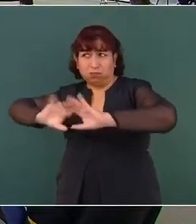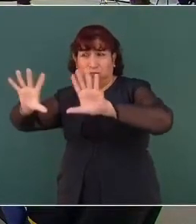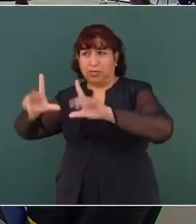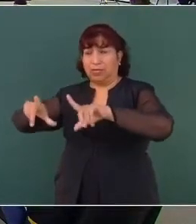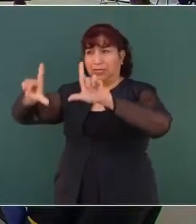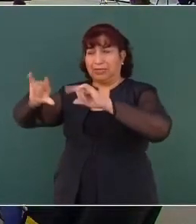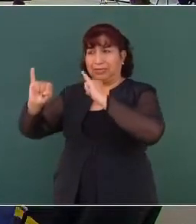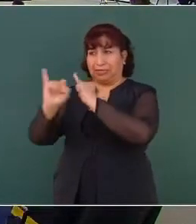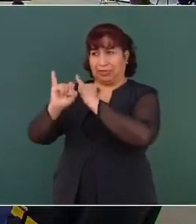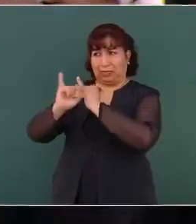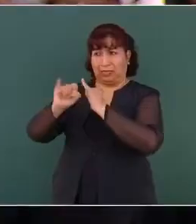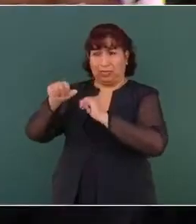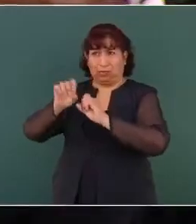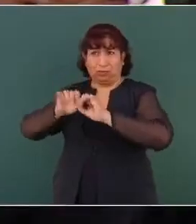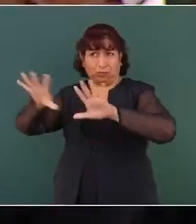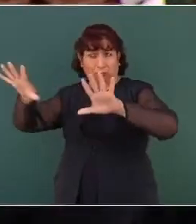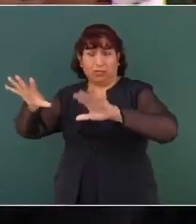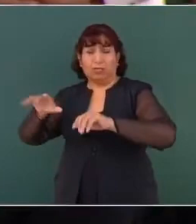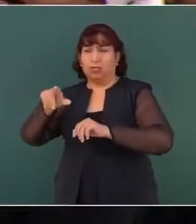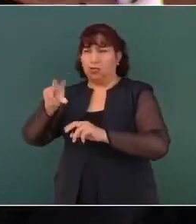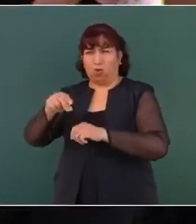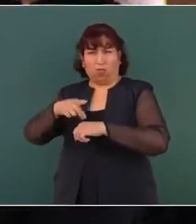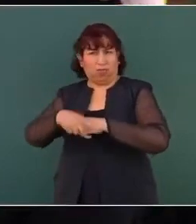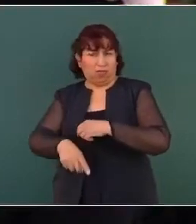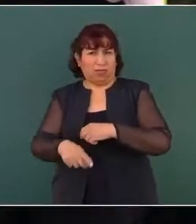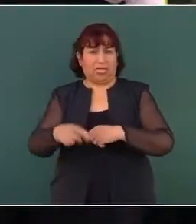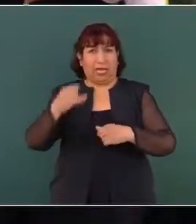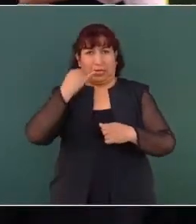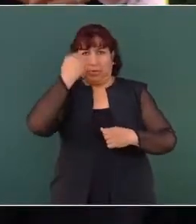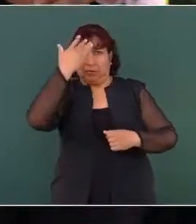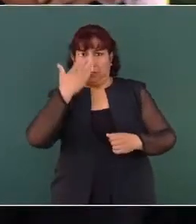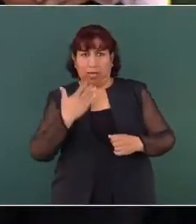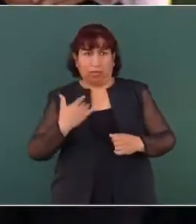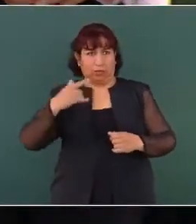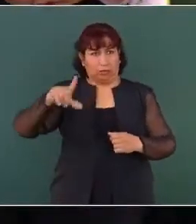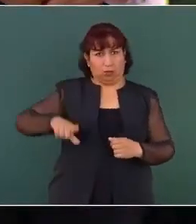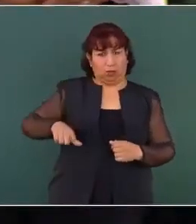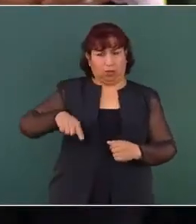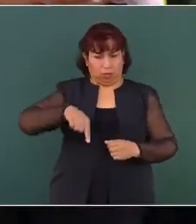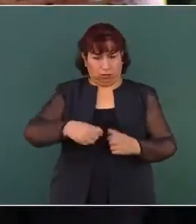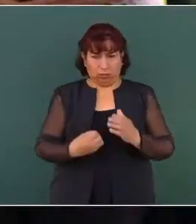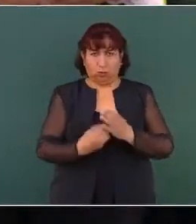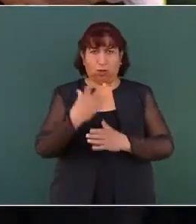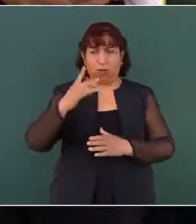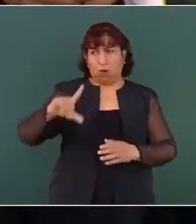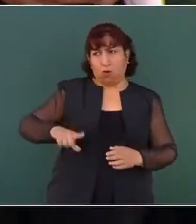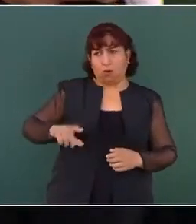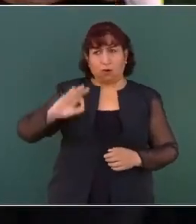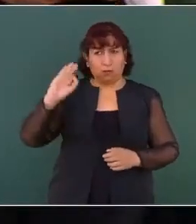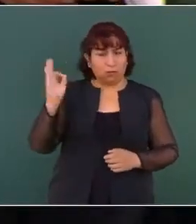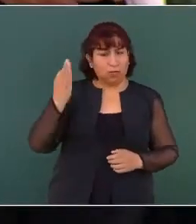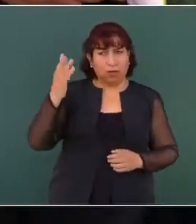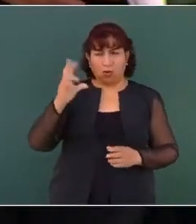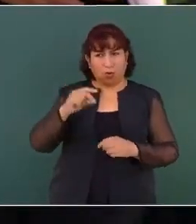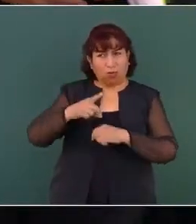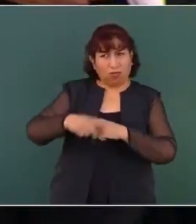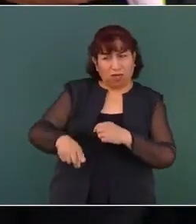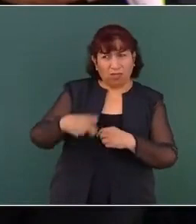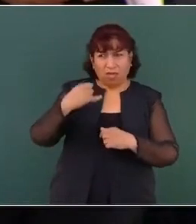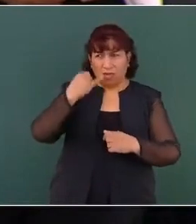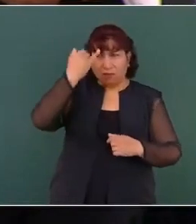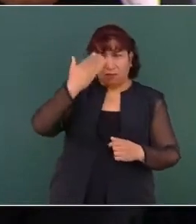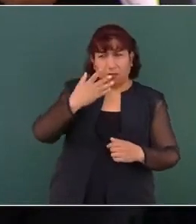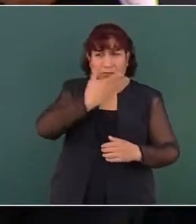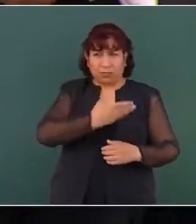portal de internet no daña la imagen del gobierno, de este nuevo gobierno federal, no daña la imagen del